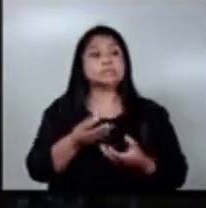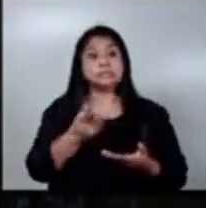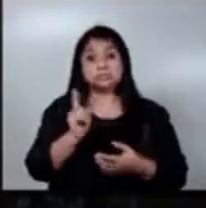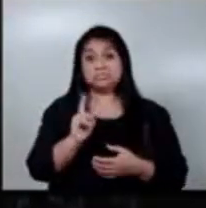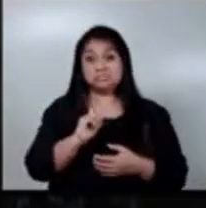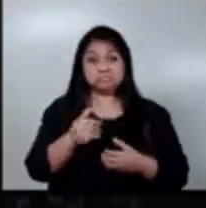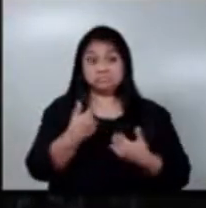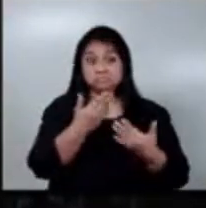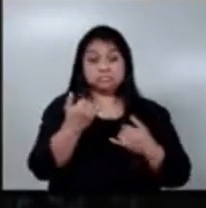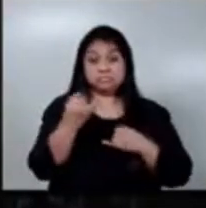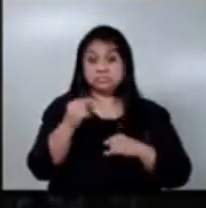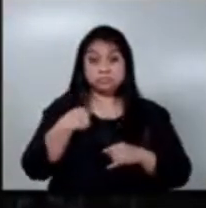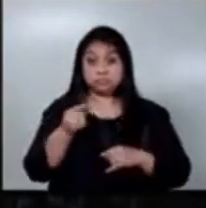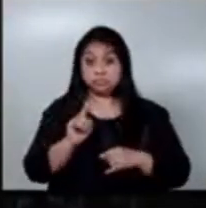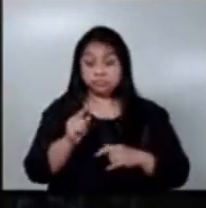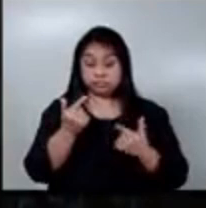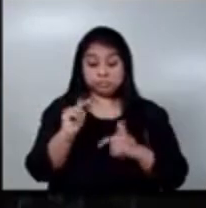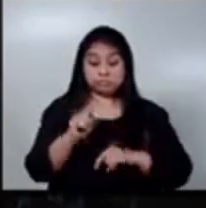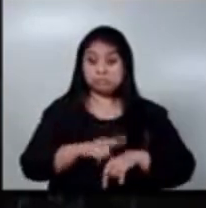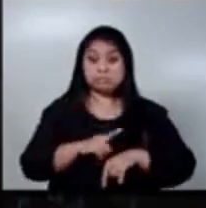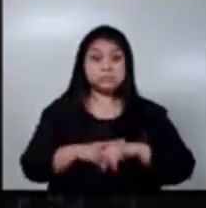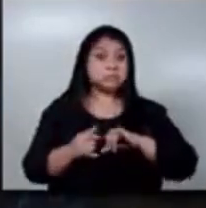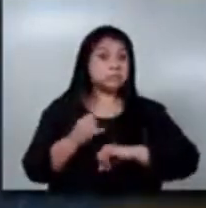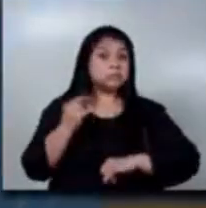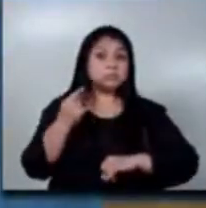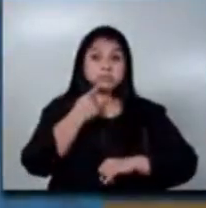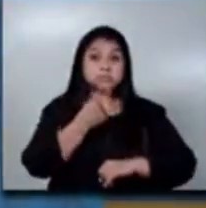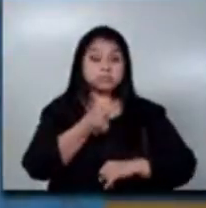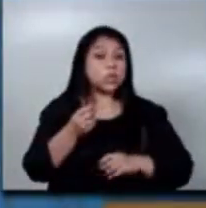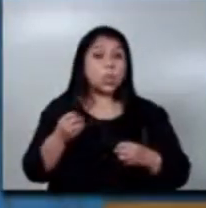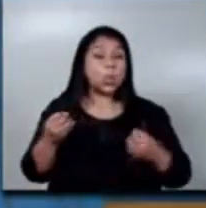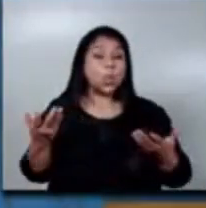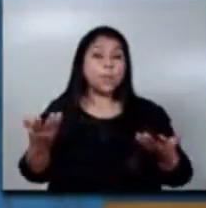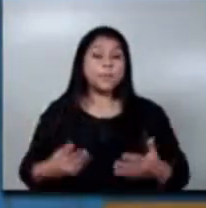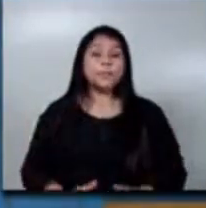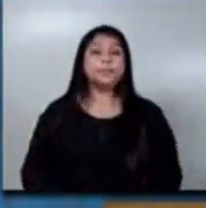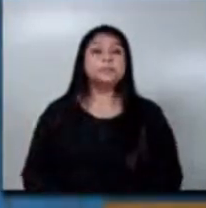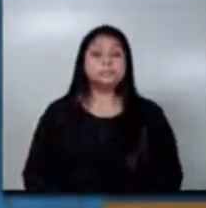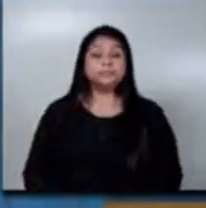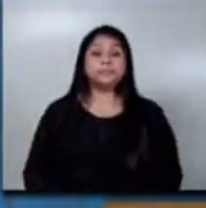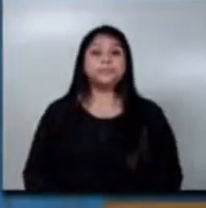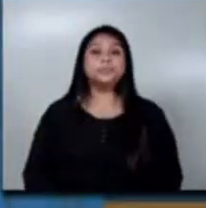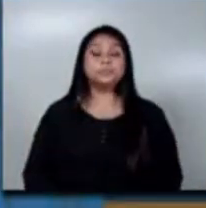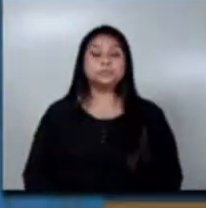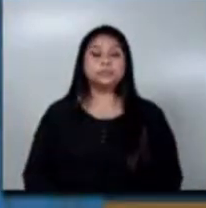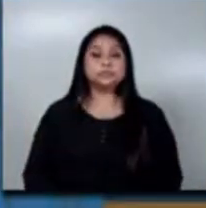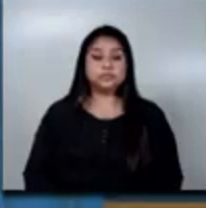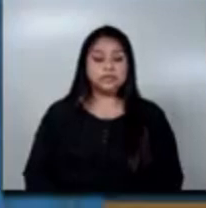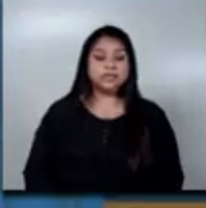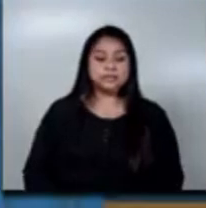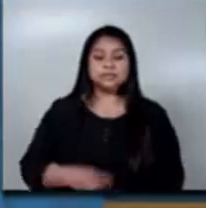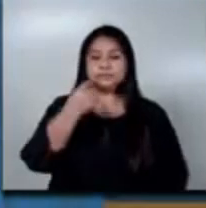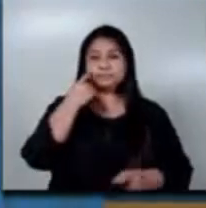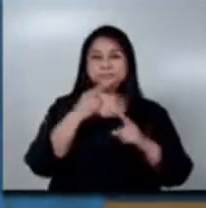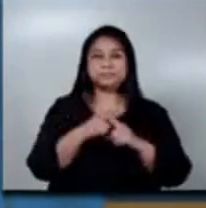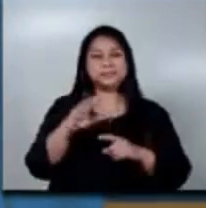presenten su informe hasta el plazo ya vigente. Por favor. Muchas gracias por la pregunta. Efectivamente, históricamente las